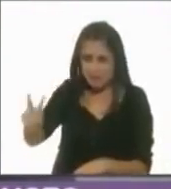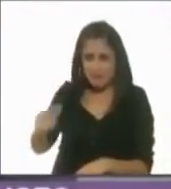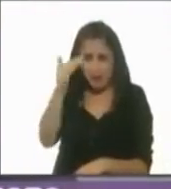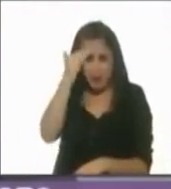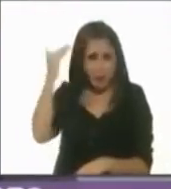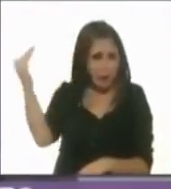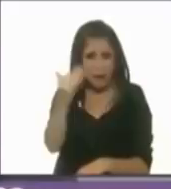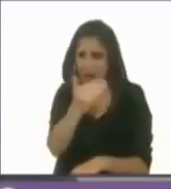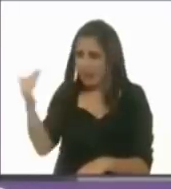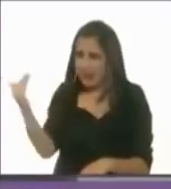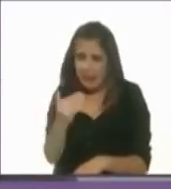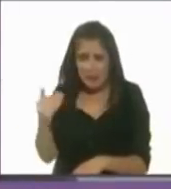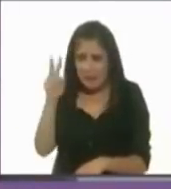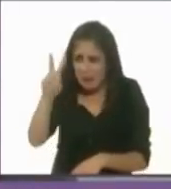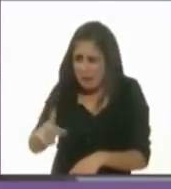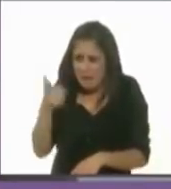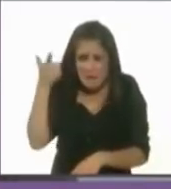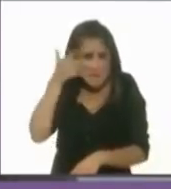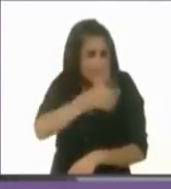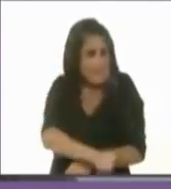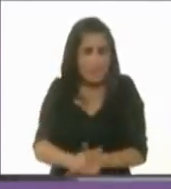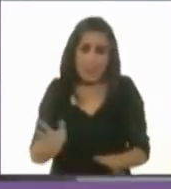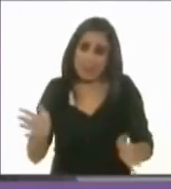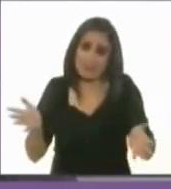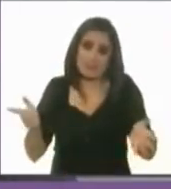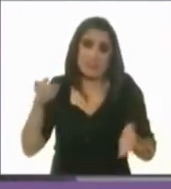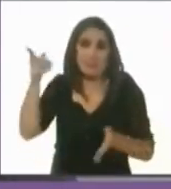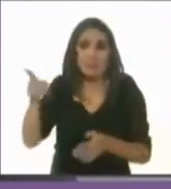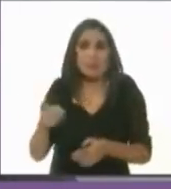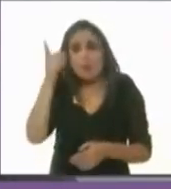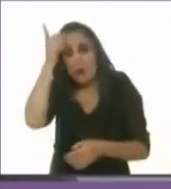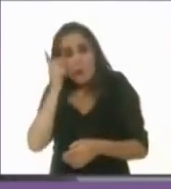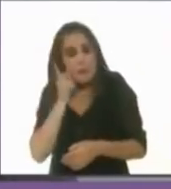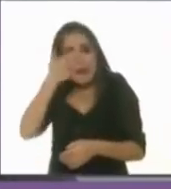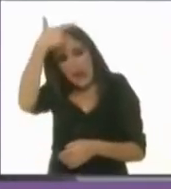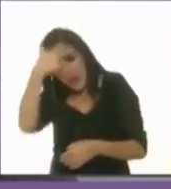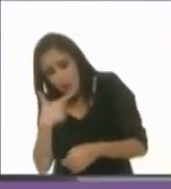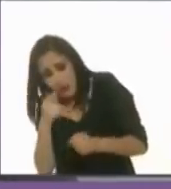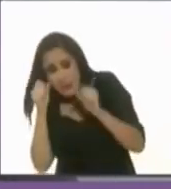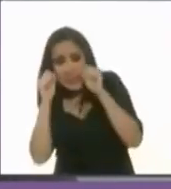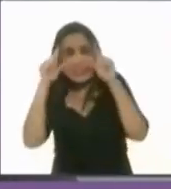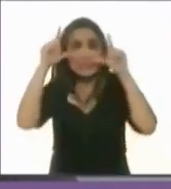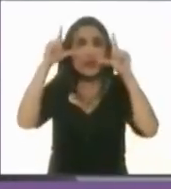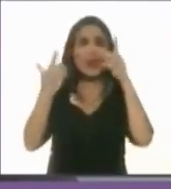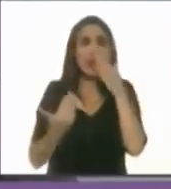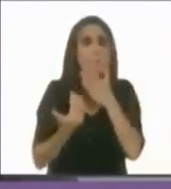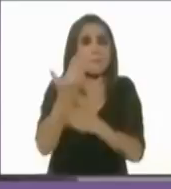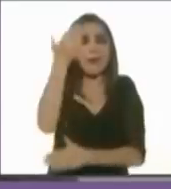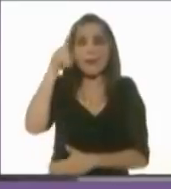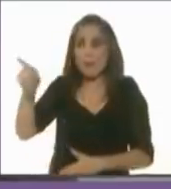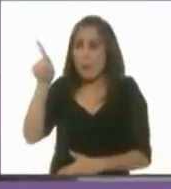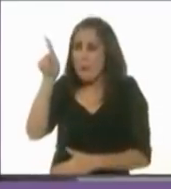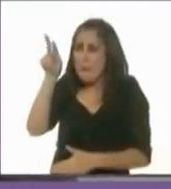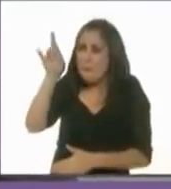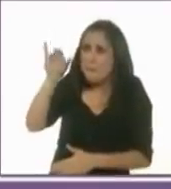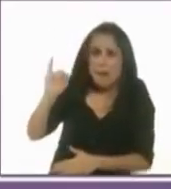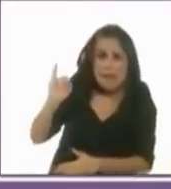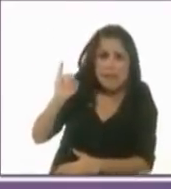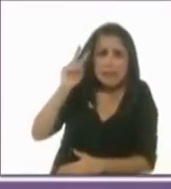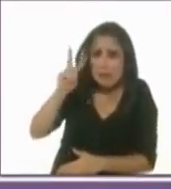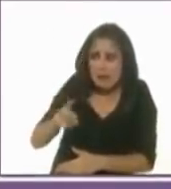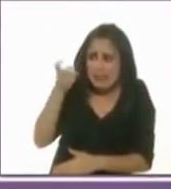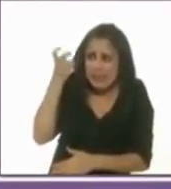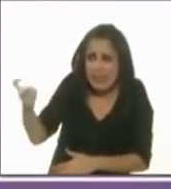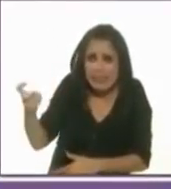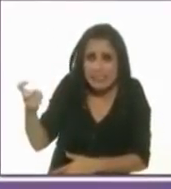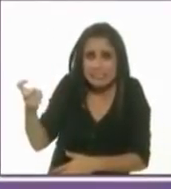una cosa horrible, espantosa. Este, dormirte en la noche y despertarte en la mañana, siendo PRIista, ha de ser una